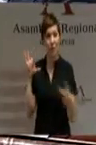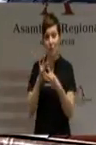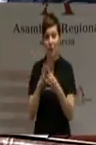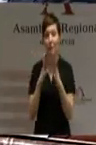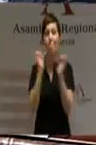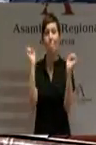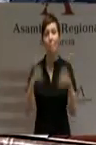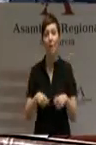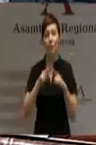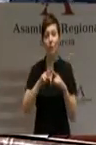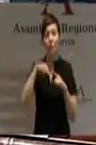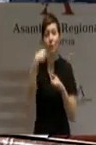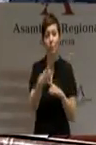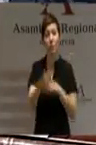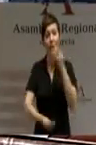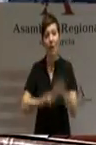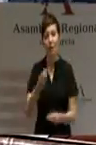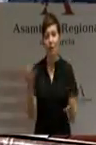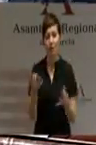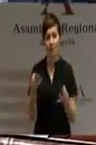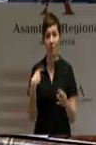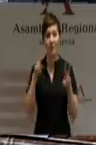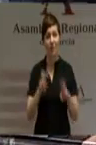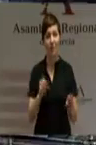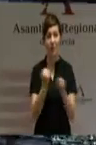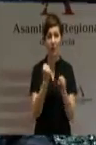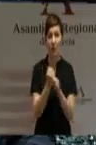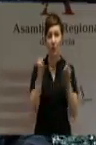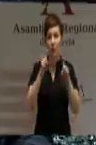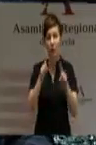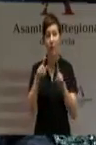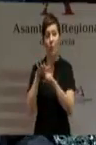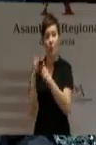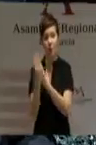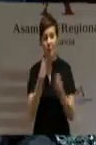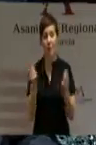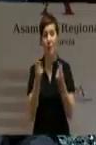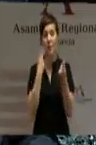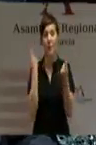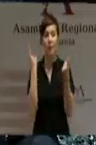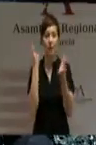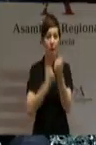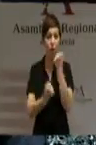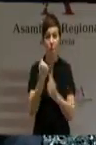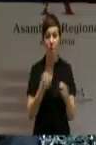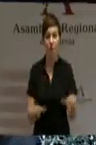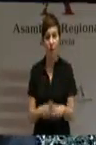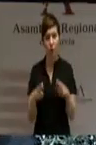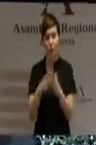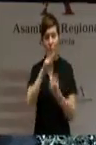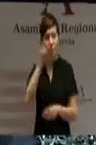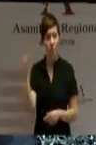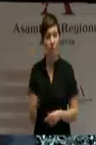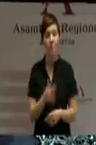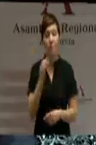determinado las actuaciones del Ejecutivo autonómico en materia de empleo, educación, medioambiente, economía social y fortalecido las actuaciones que